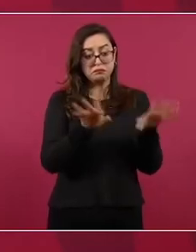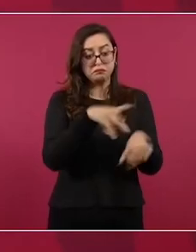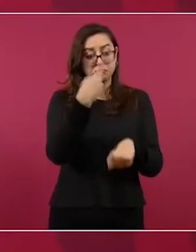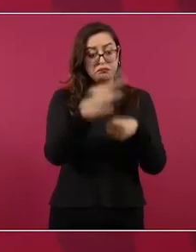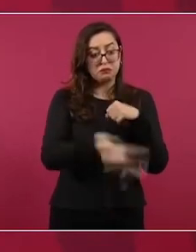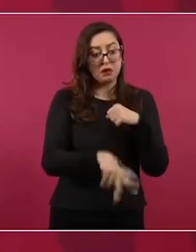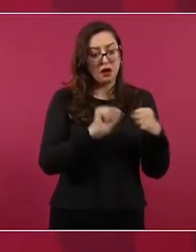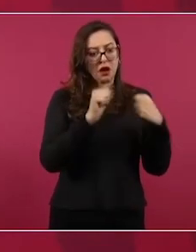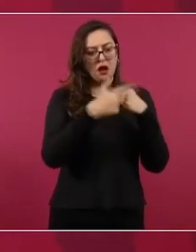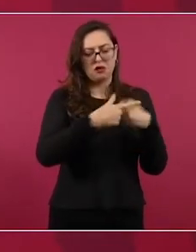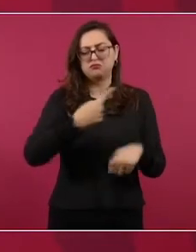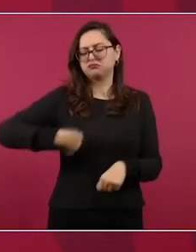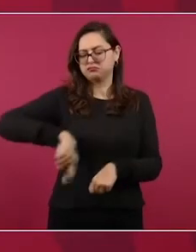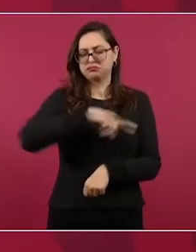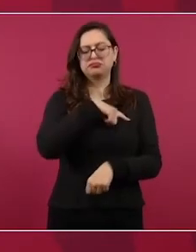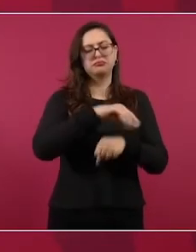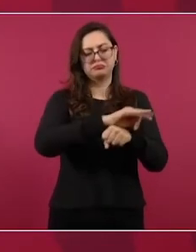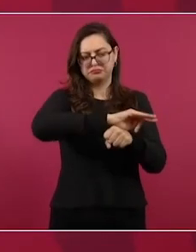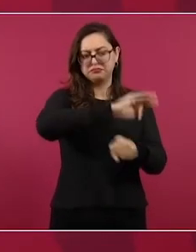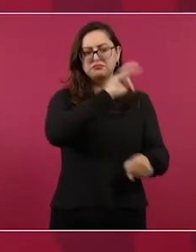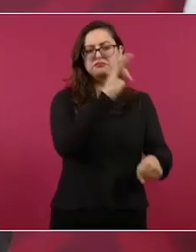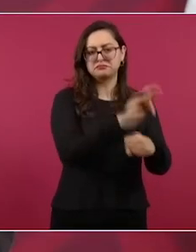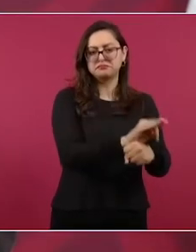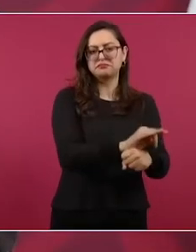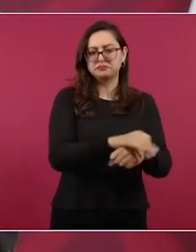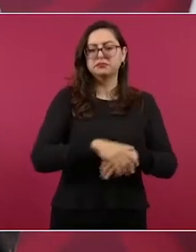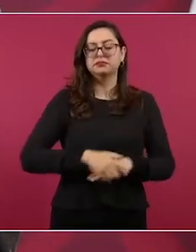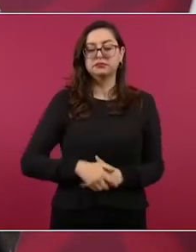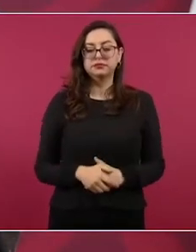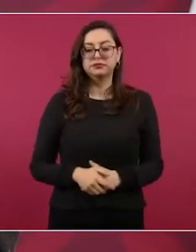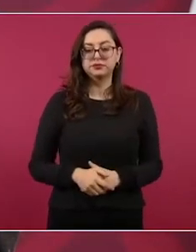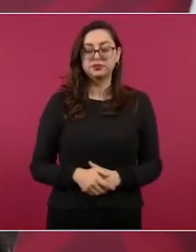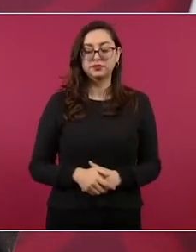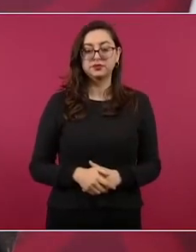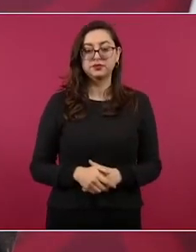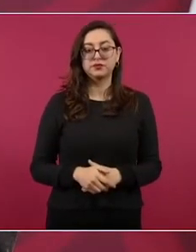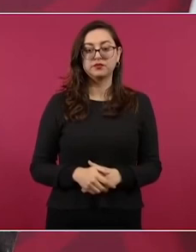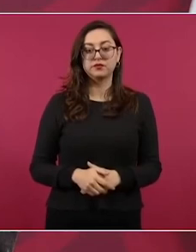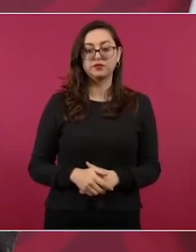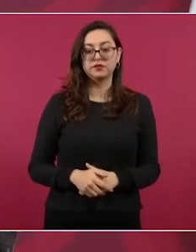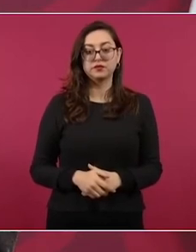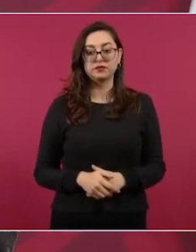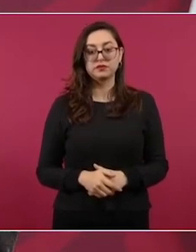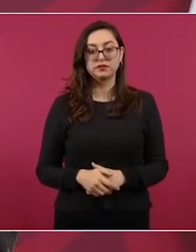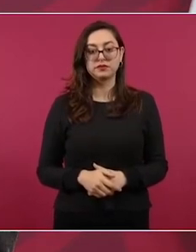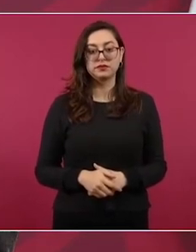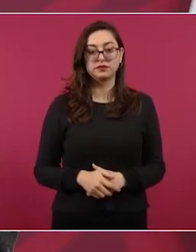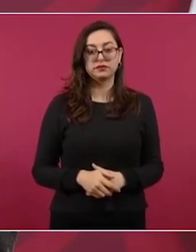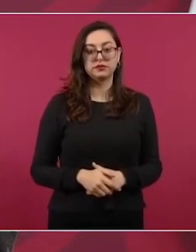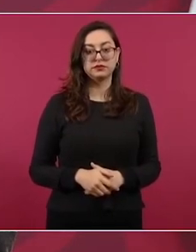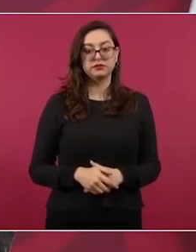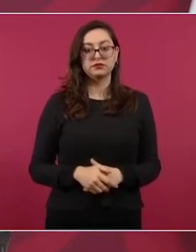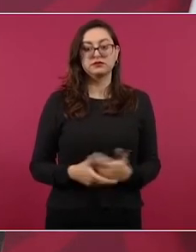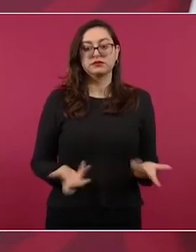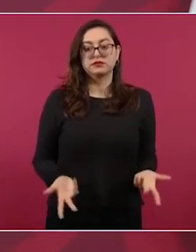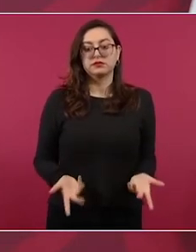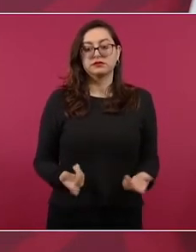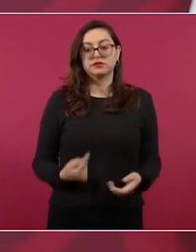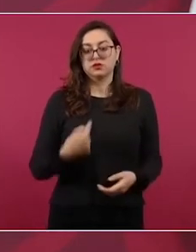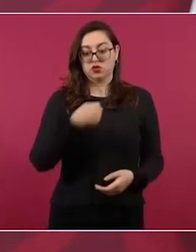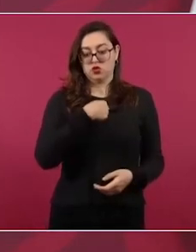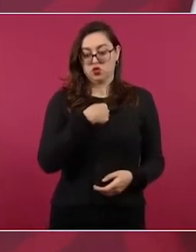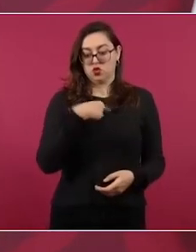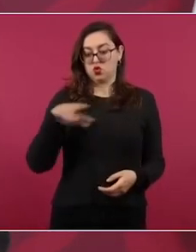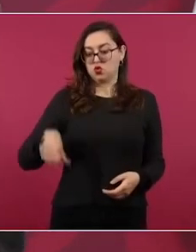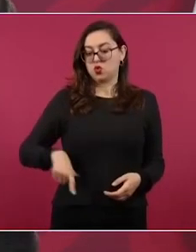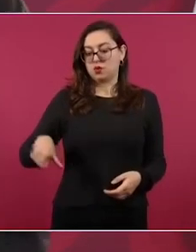La gran diferencia, la diferencia más importante es que el